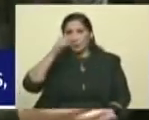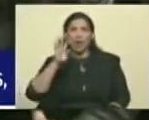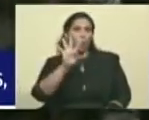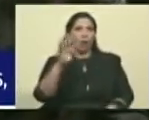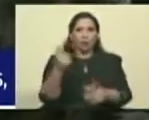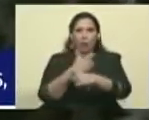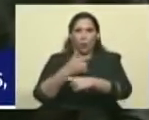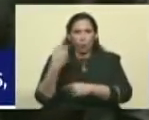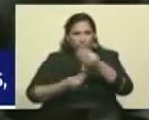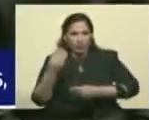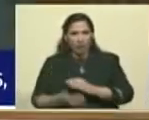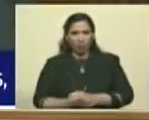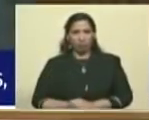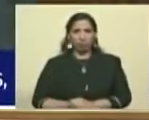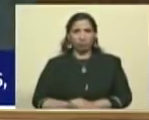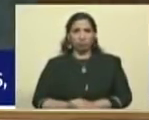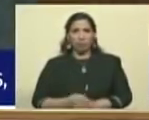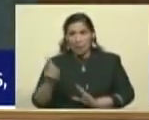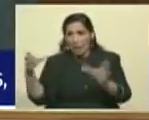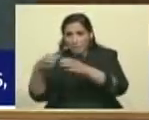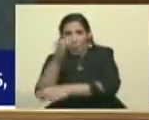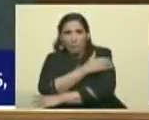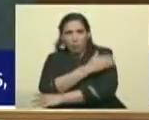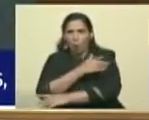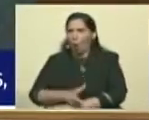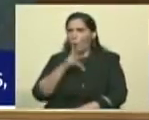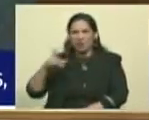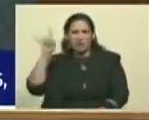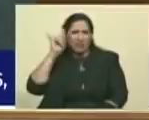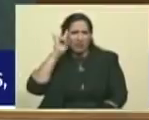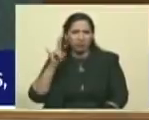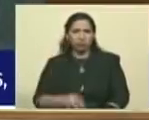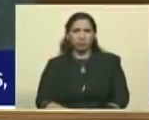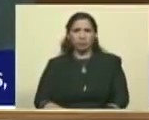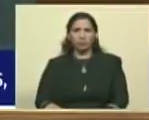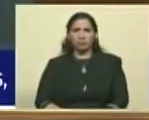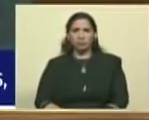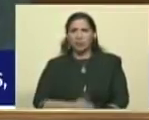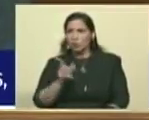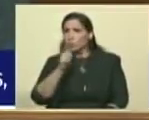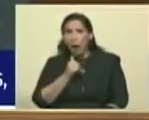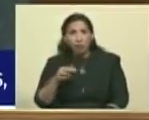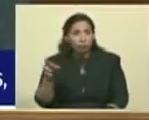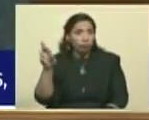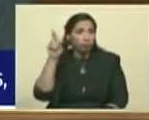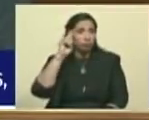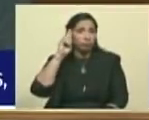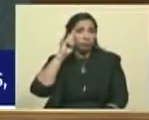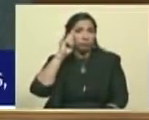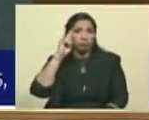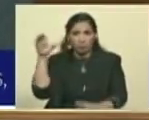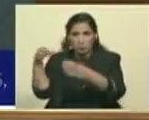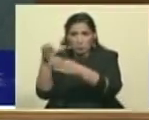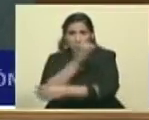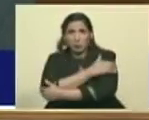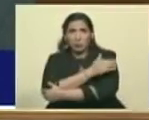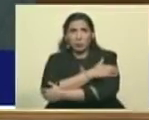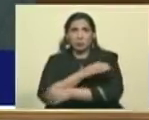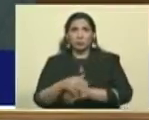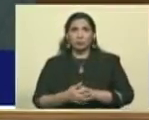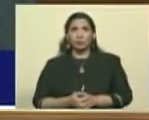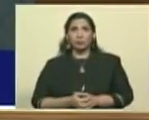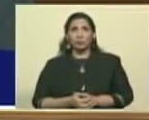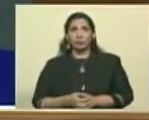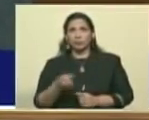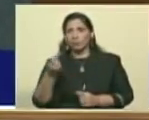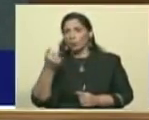de agosto. Esa derecha es tan perversa, tan irracional. Yo leí en estos días una